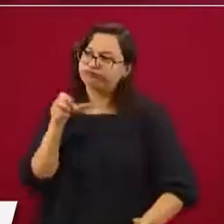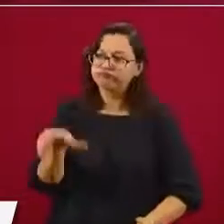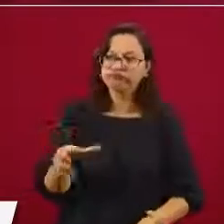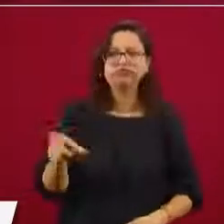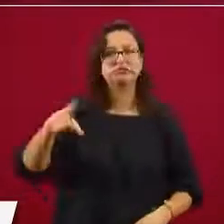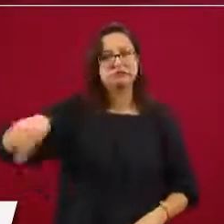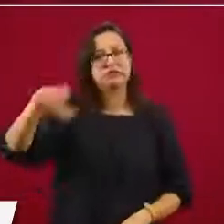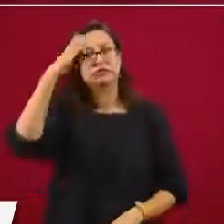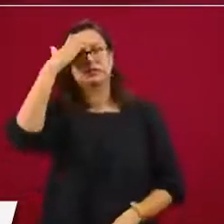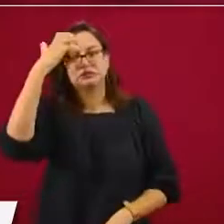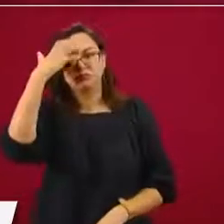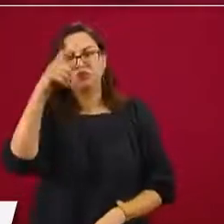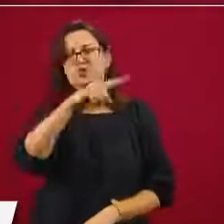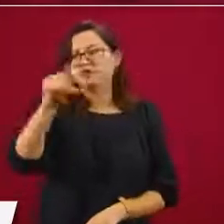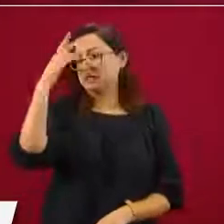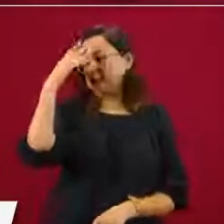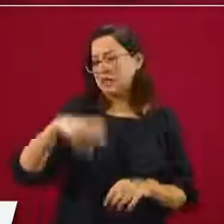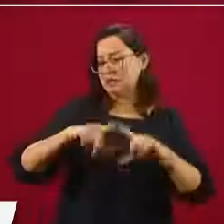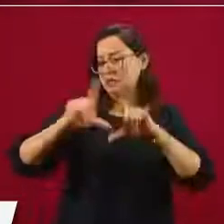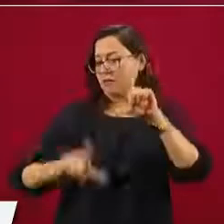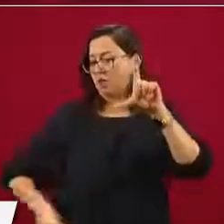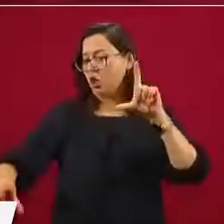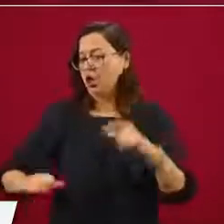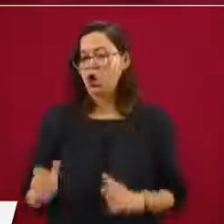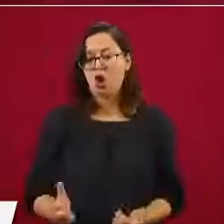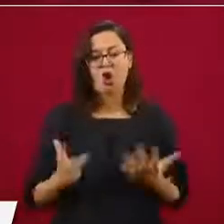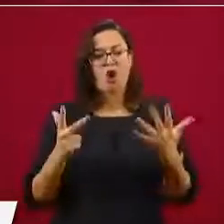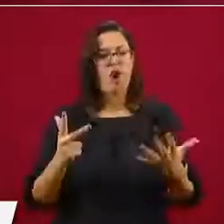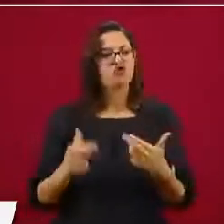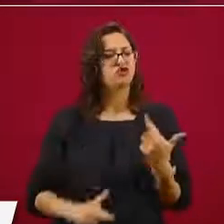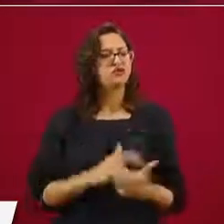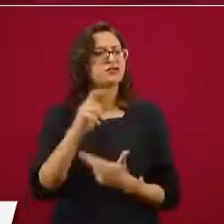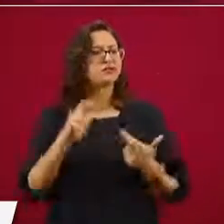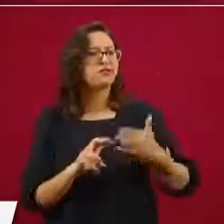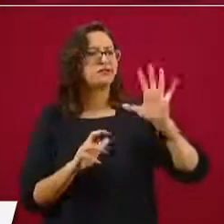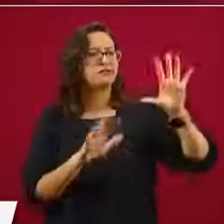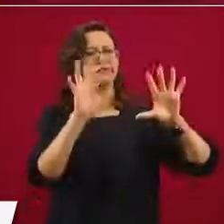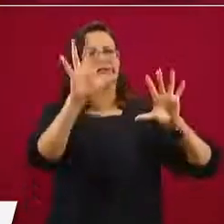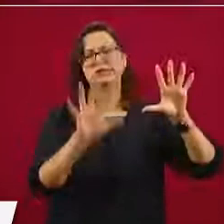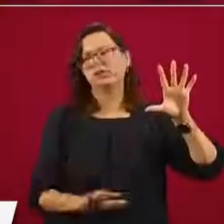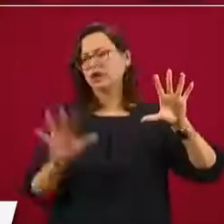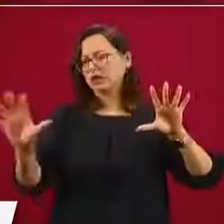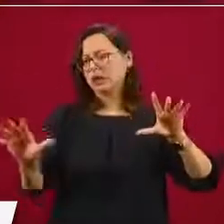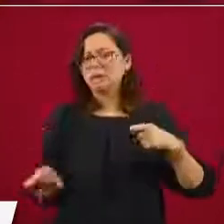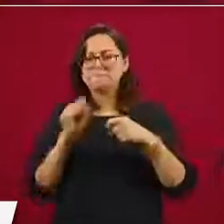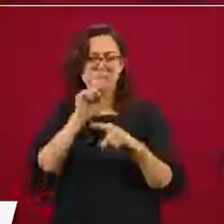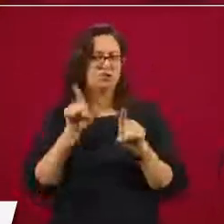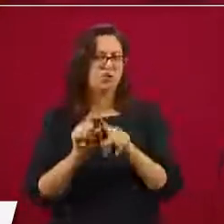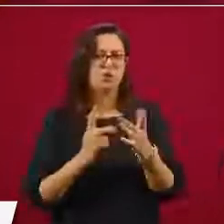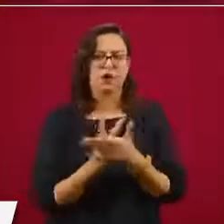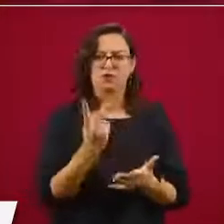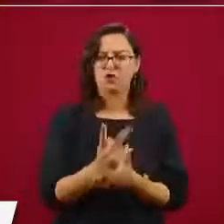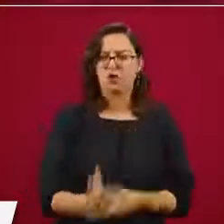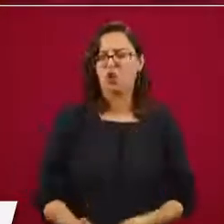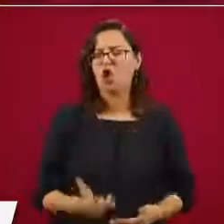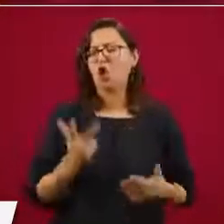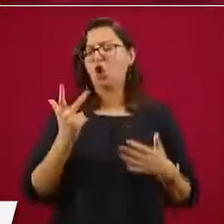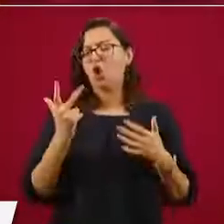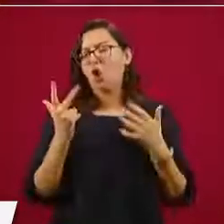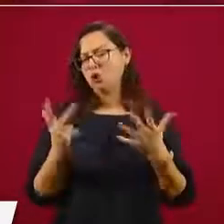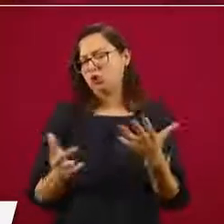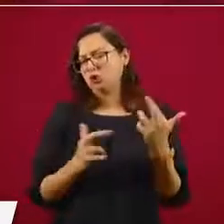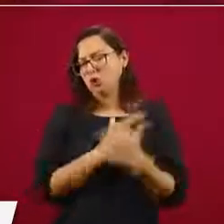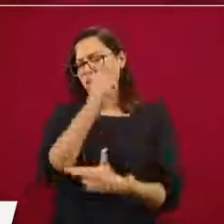regiones y así también será la premiación en su momento. En esta semana que cierra, el precio más alto